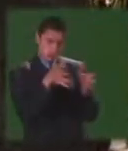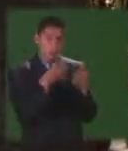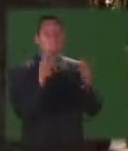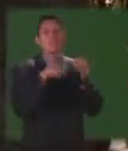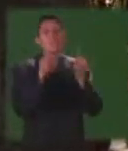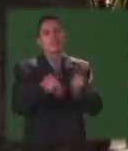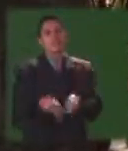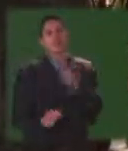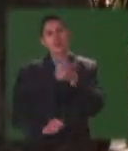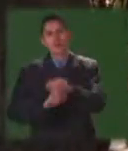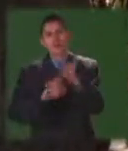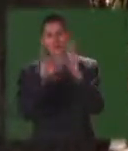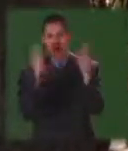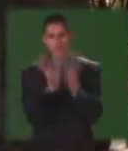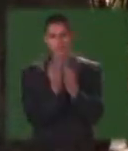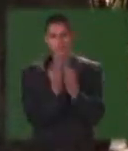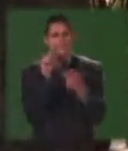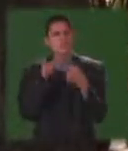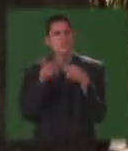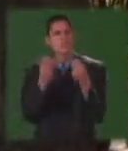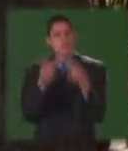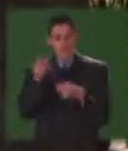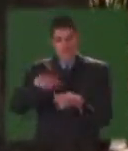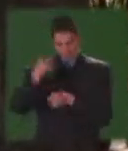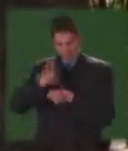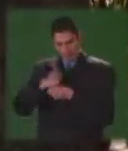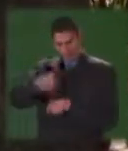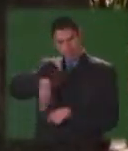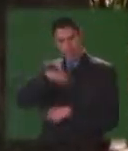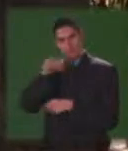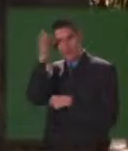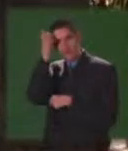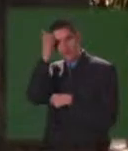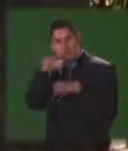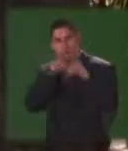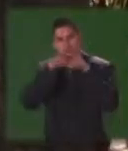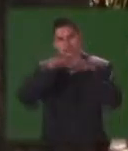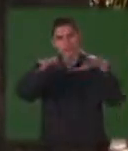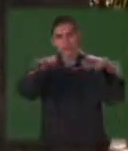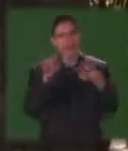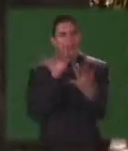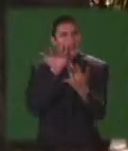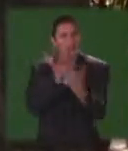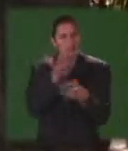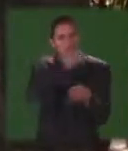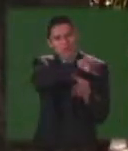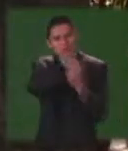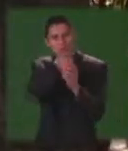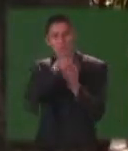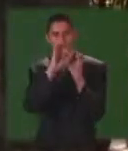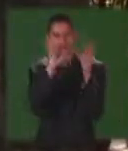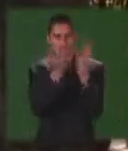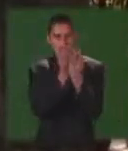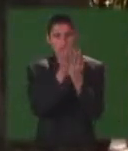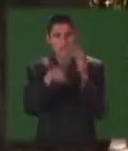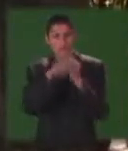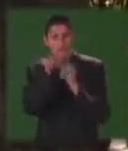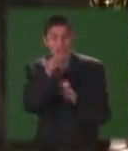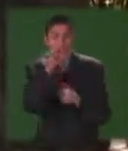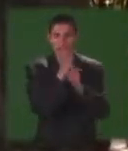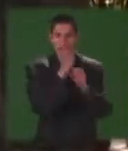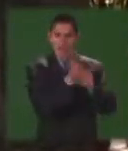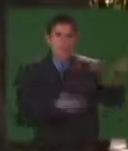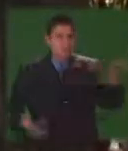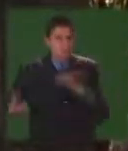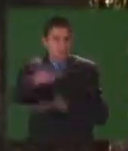sino el apoyo a las familias para que el trabajo que se realiza desde la parte educativa tenga el eco necesario en las familias y